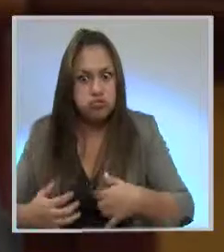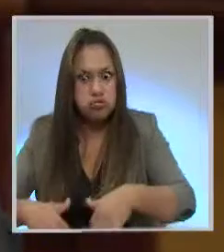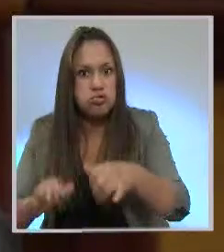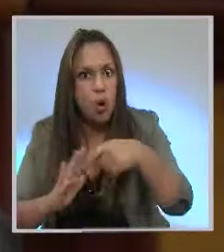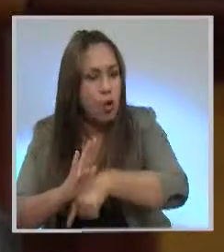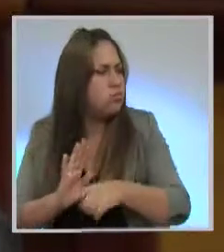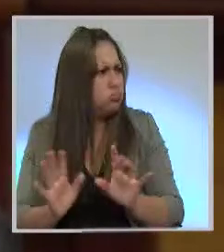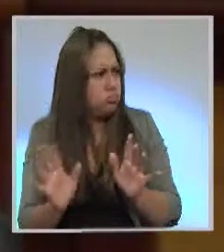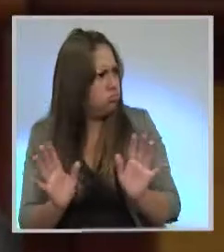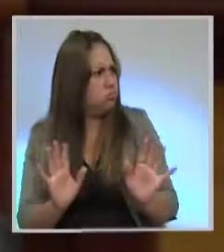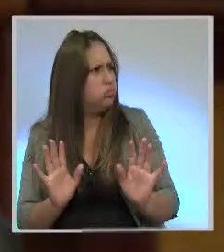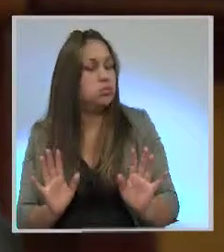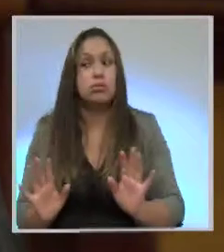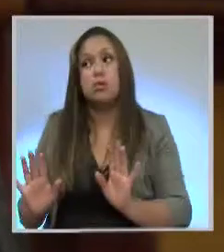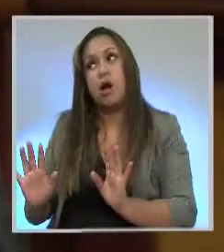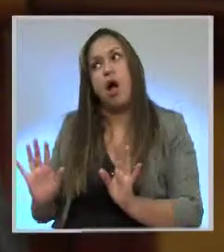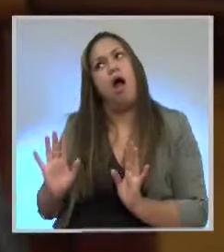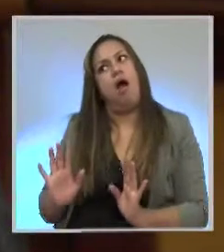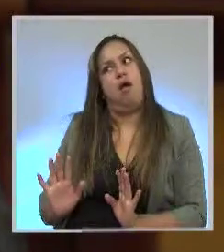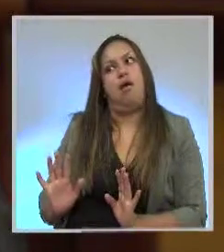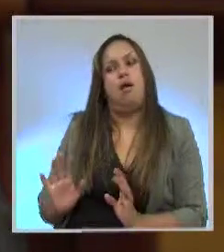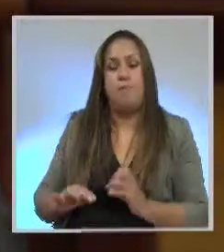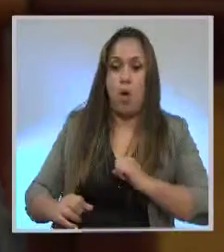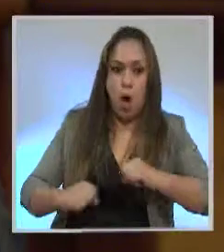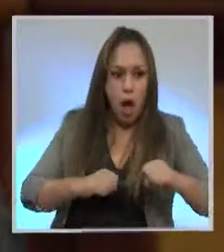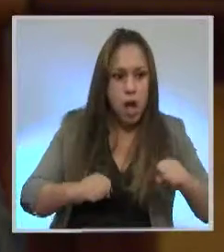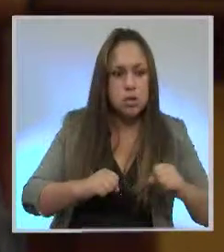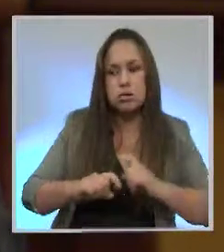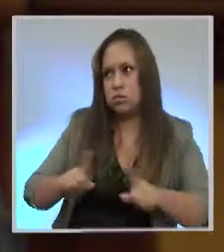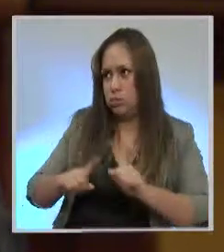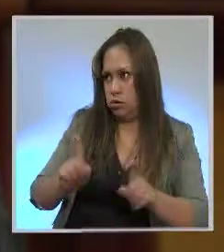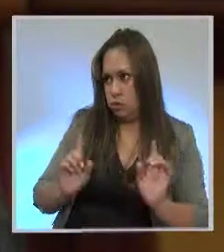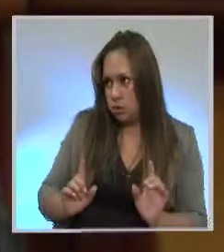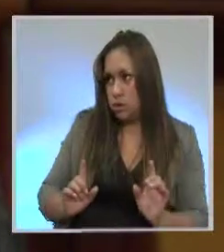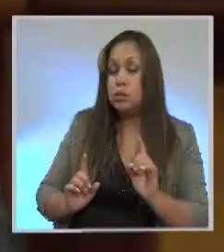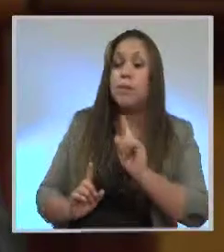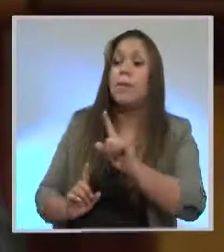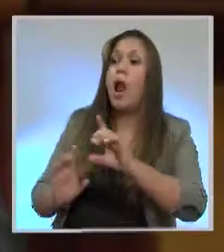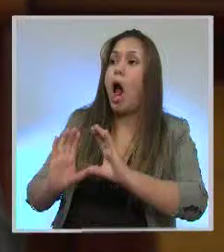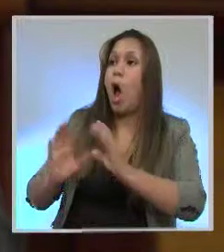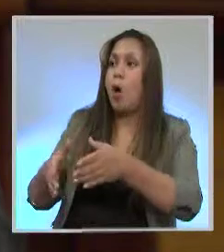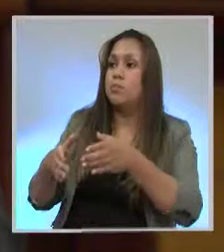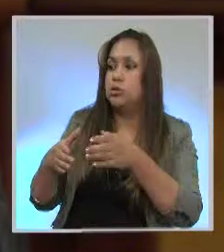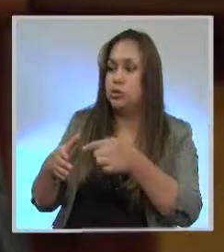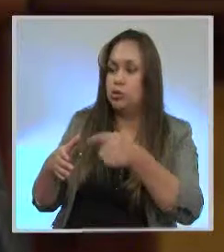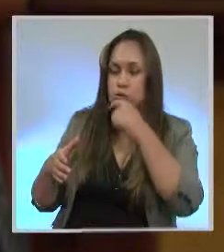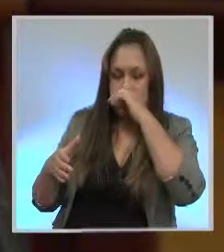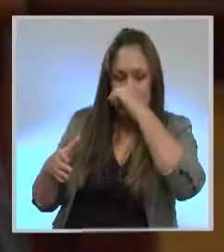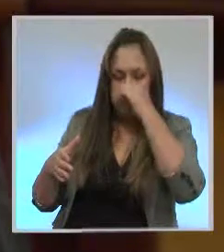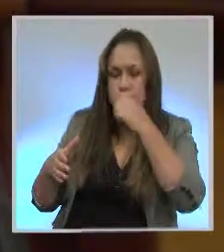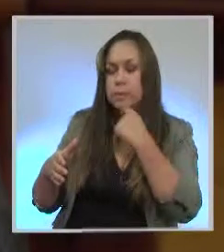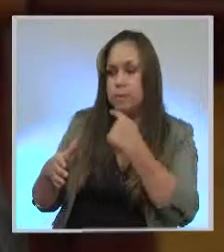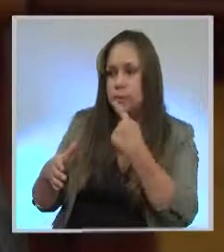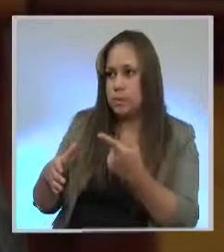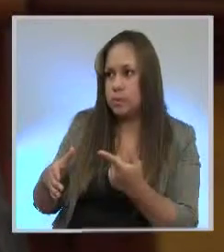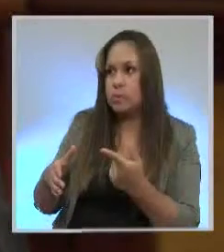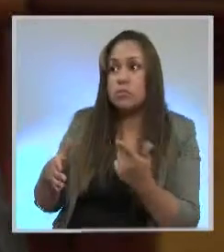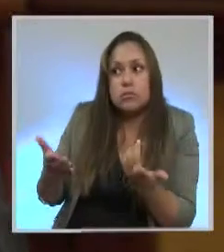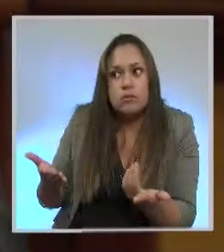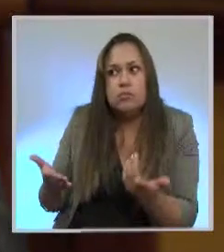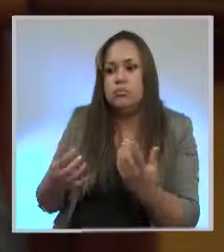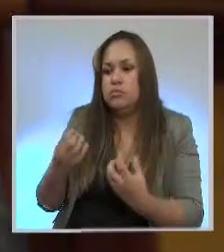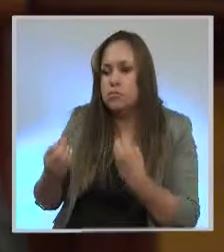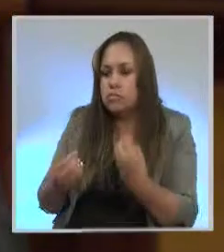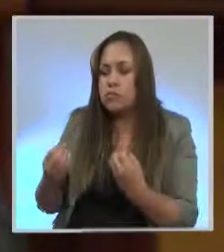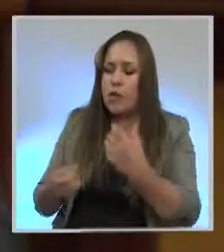no se refirió al oficio. Distinto hubiera sido que la comisión hubiera manifestado, pues resolvemos